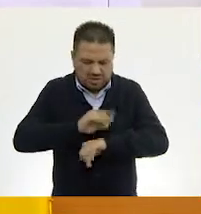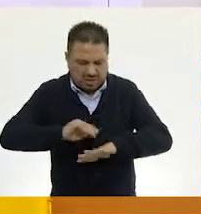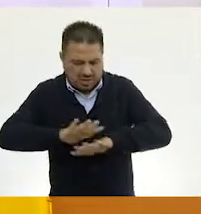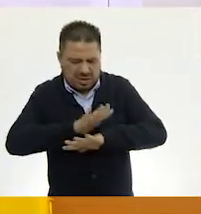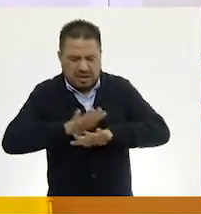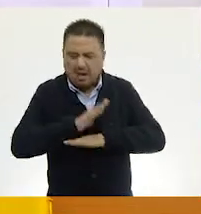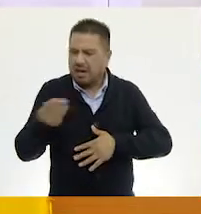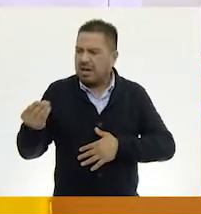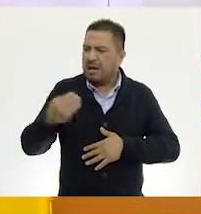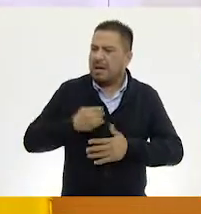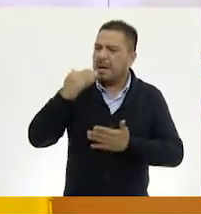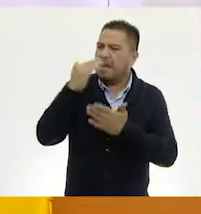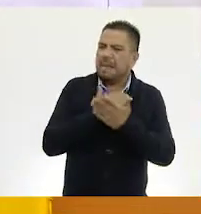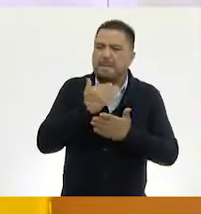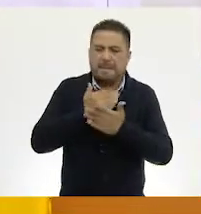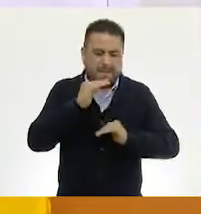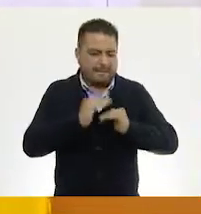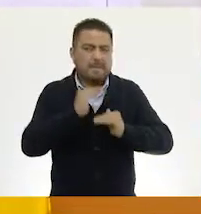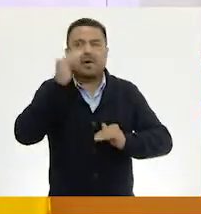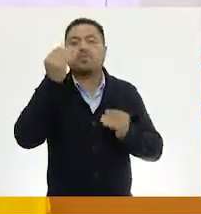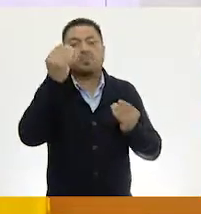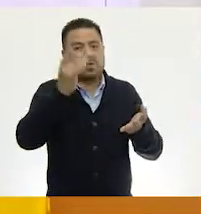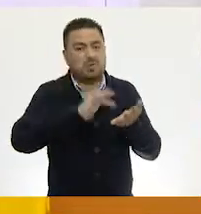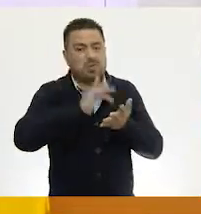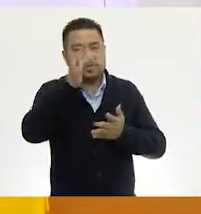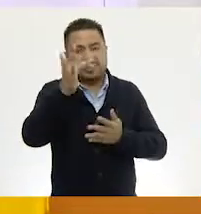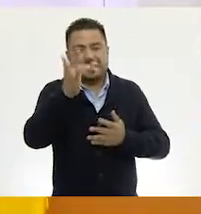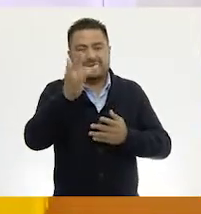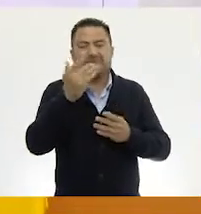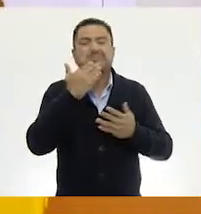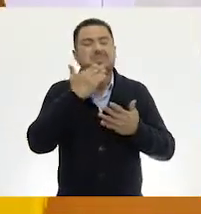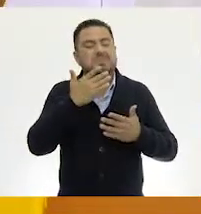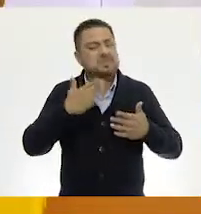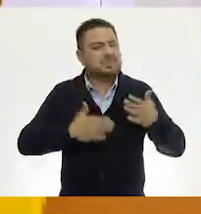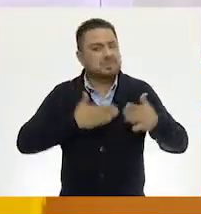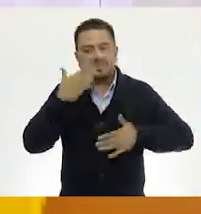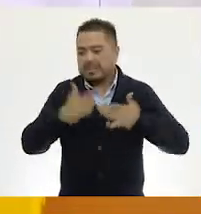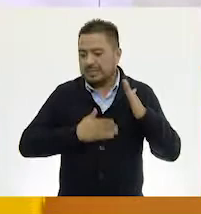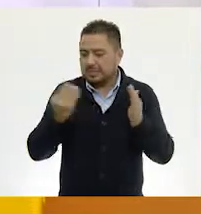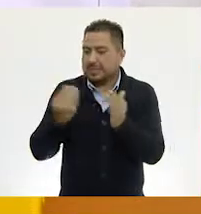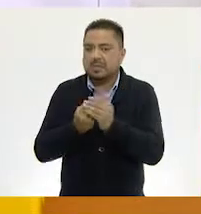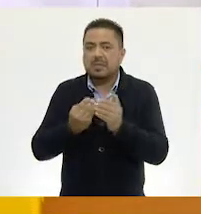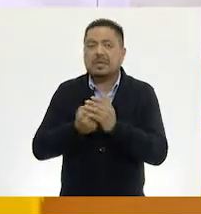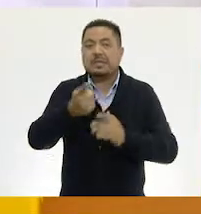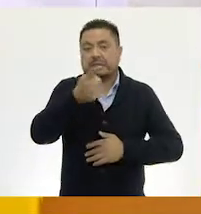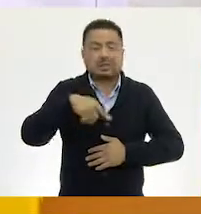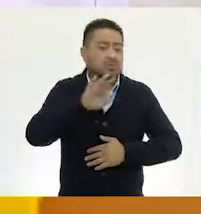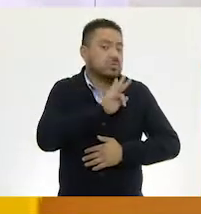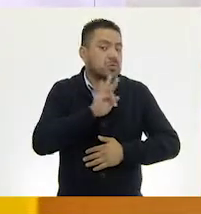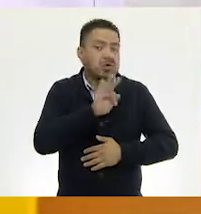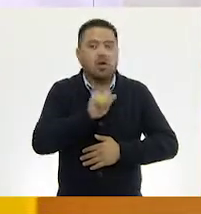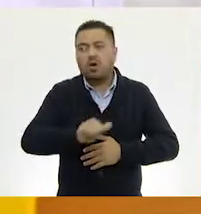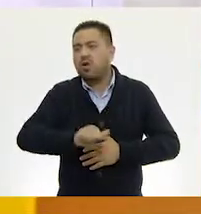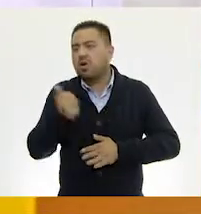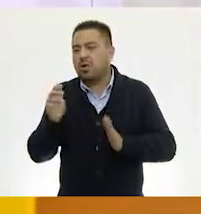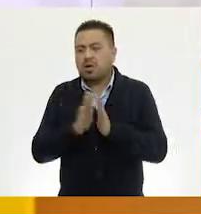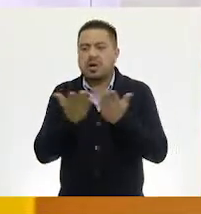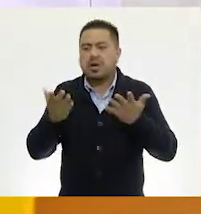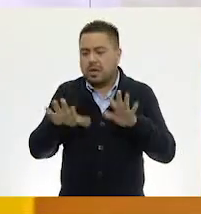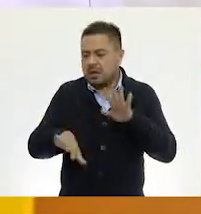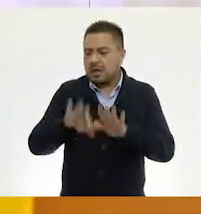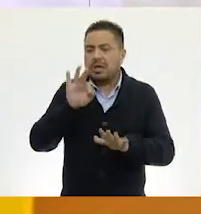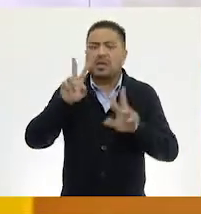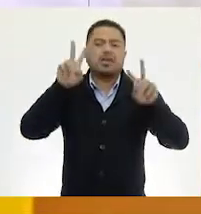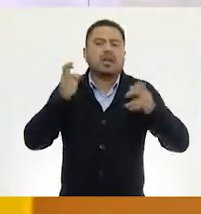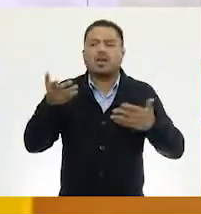también de menor denominación y demás. Muchísimas gracias, Gracias a ti. Muy divertida la clase. Si te es posible, consulta otros libros y comenta el